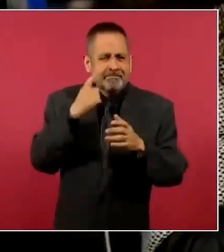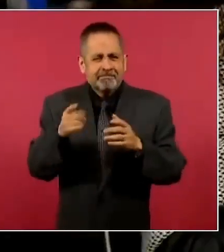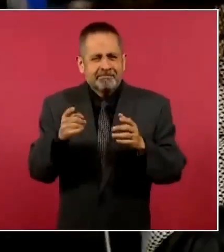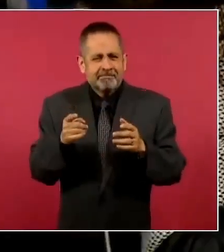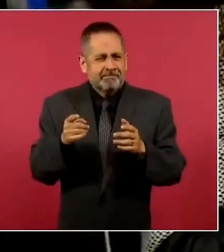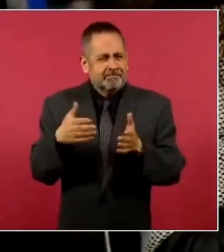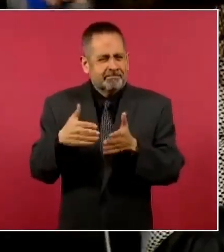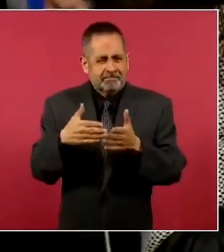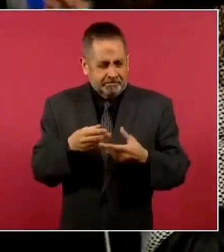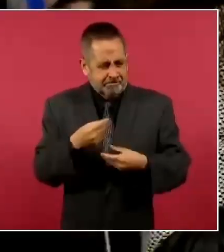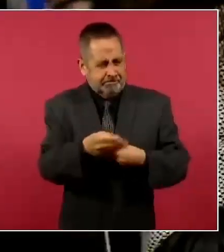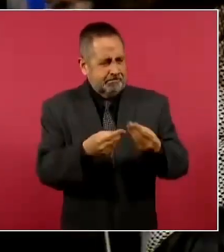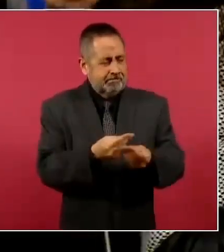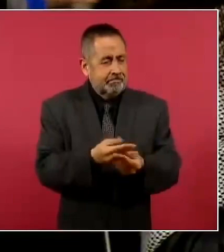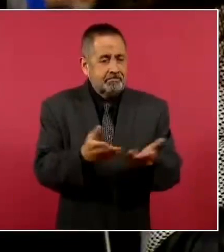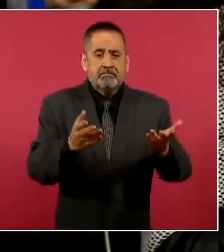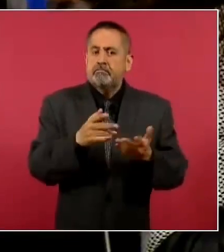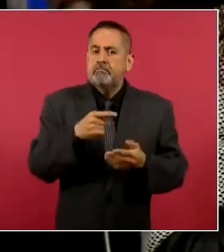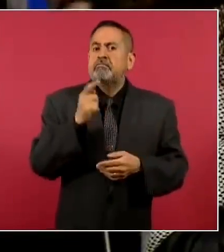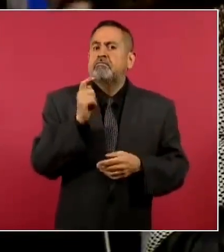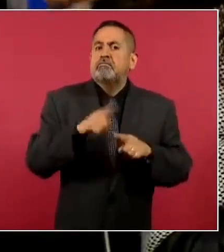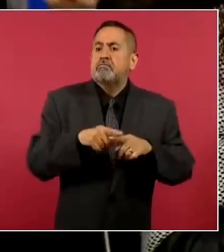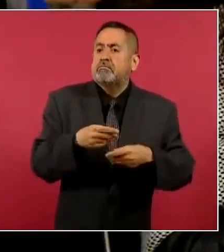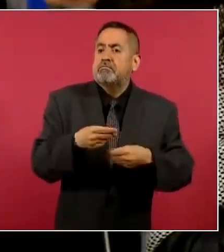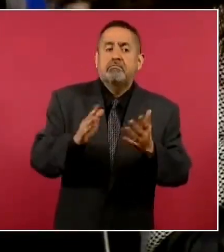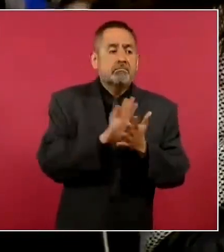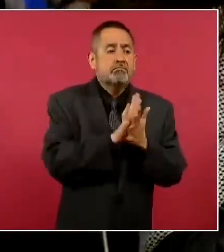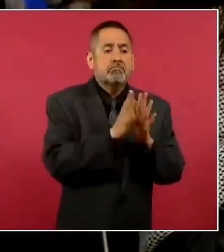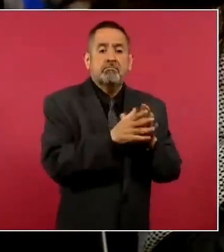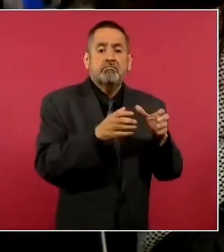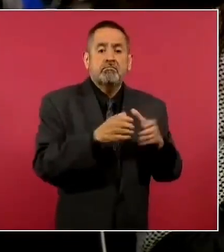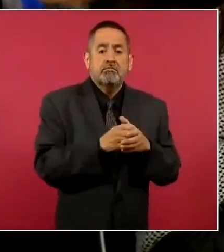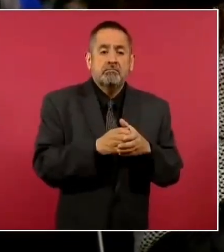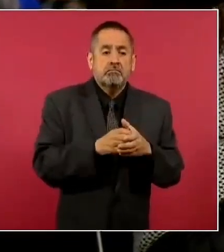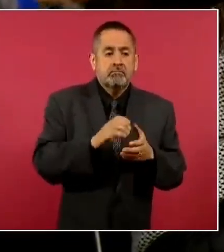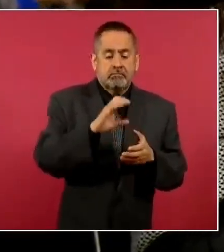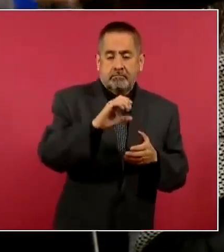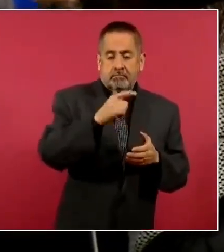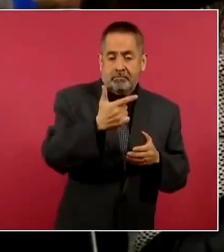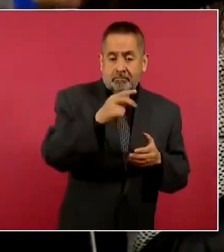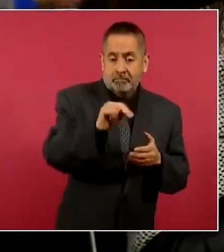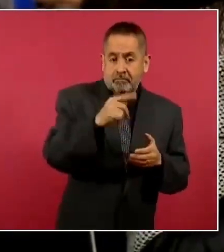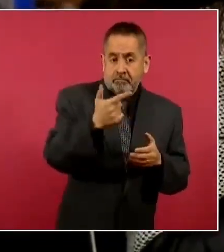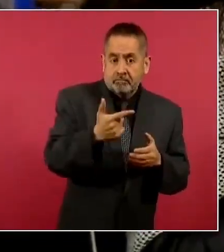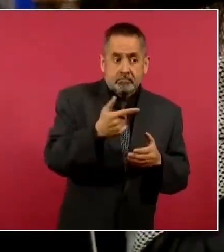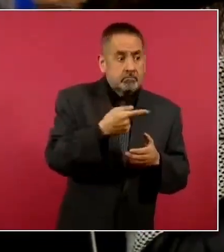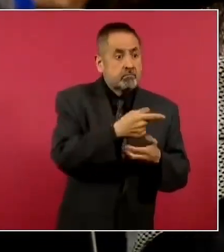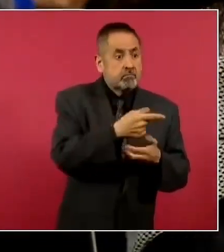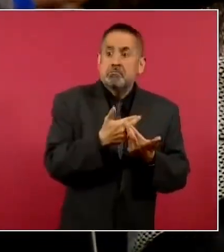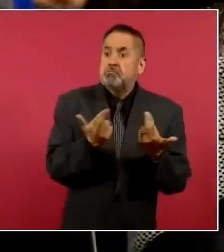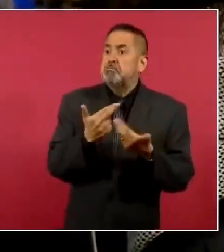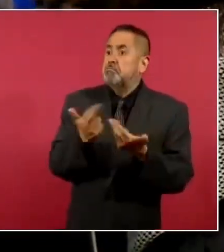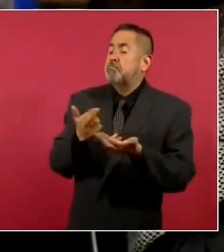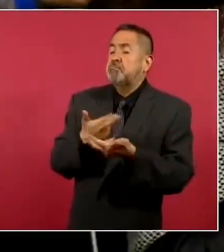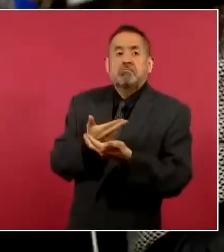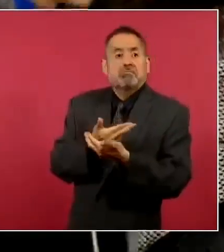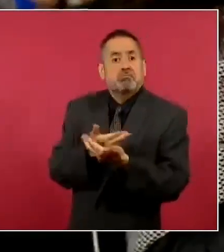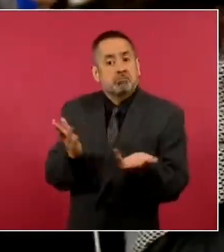presunto cártel de narcotraficantes, el cártel Jalisco Nueva Generación en Guadalajara. Si hay alguna